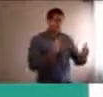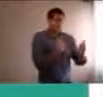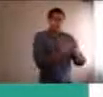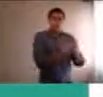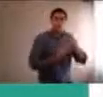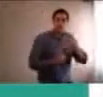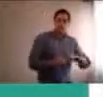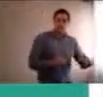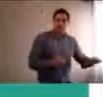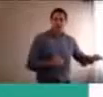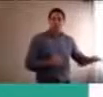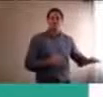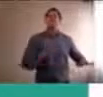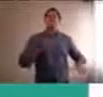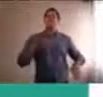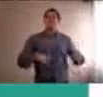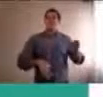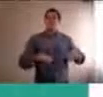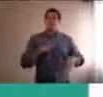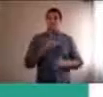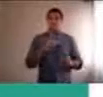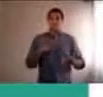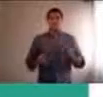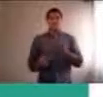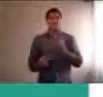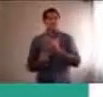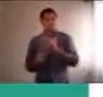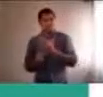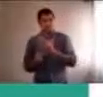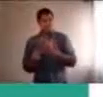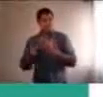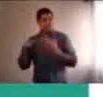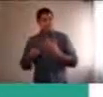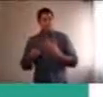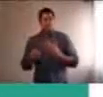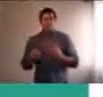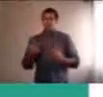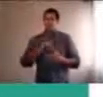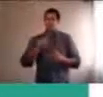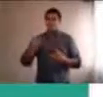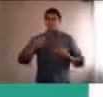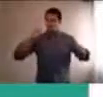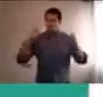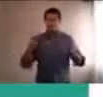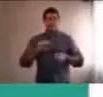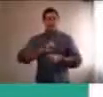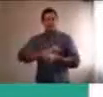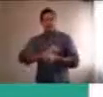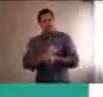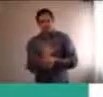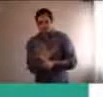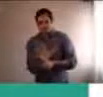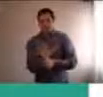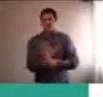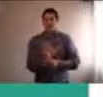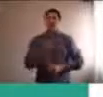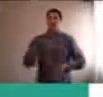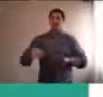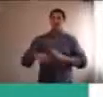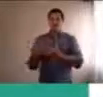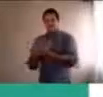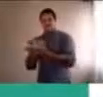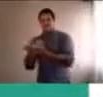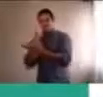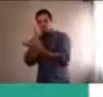la tecnología, y esto excede la pandemia, muchas veces es un obturador, del encuentro real del